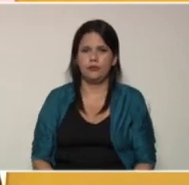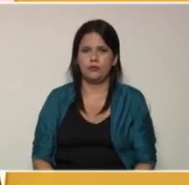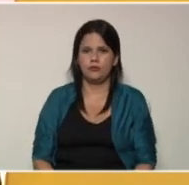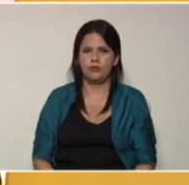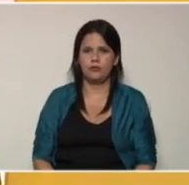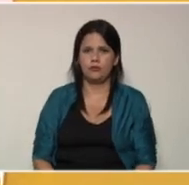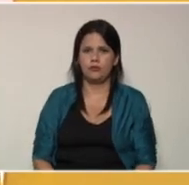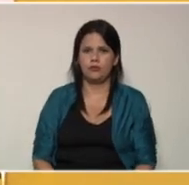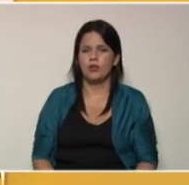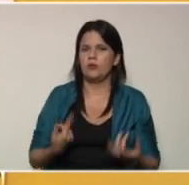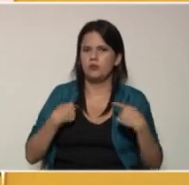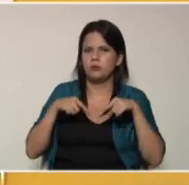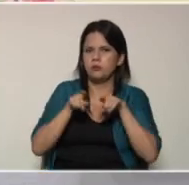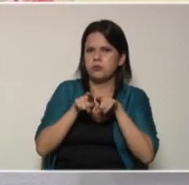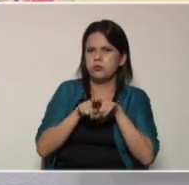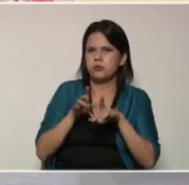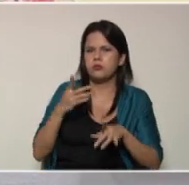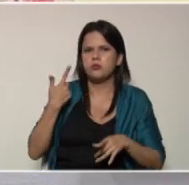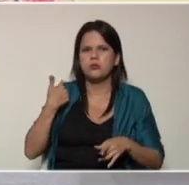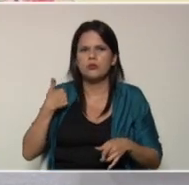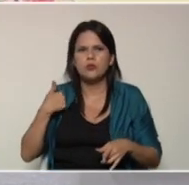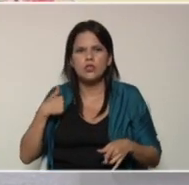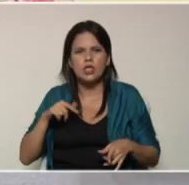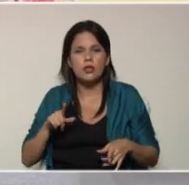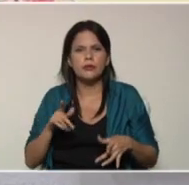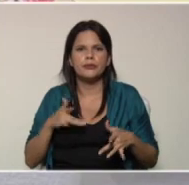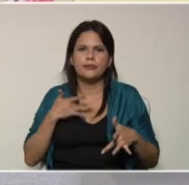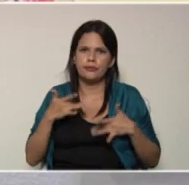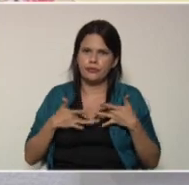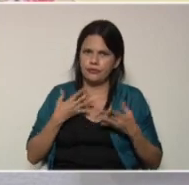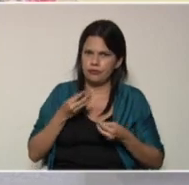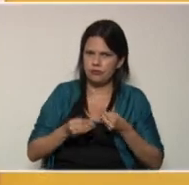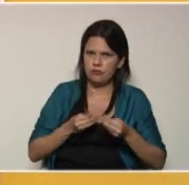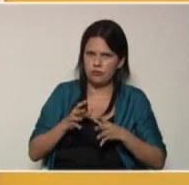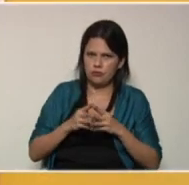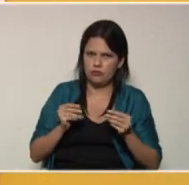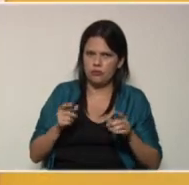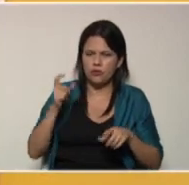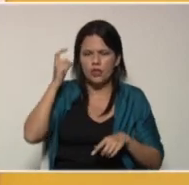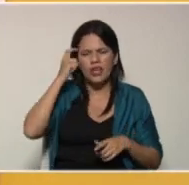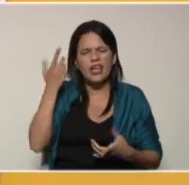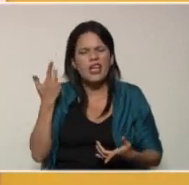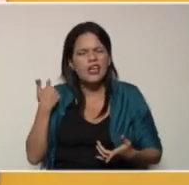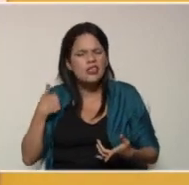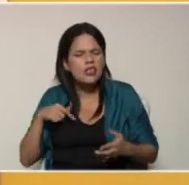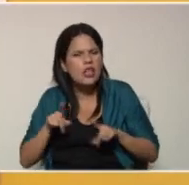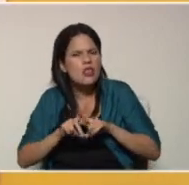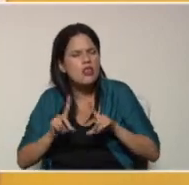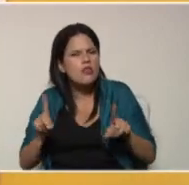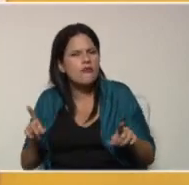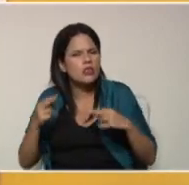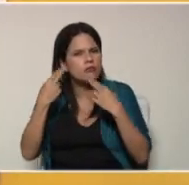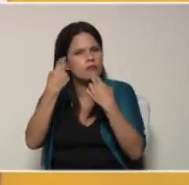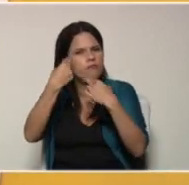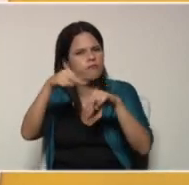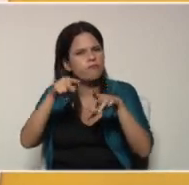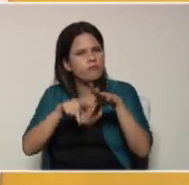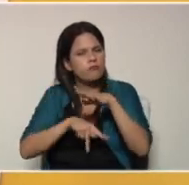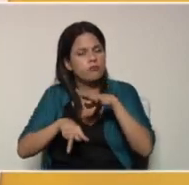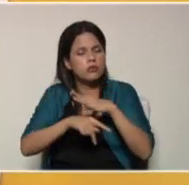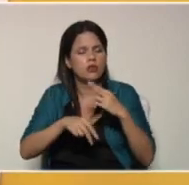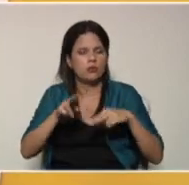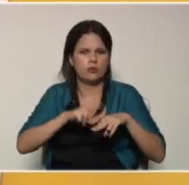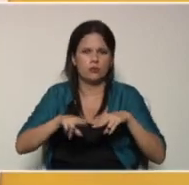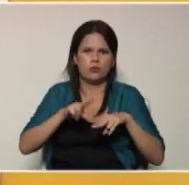a igual, tenemos la rutina diaria, que tiene de diferencia la etapa preescolar, que son niños un poco más